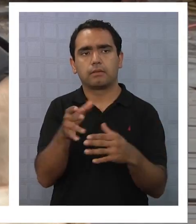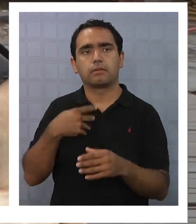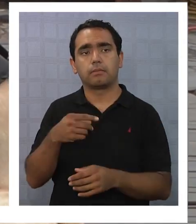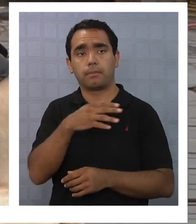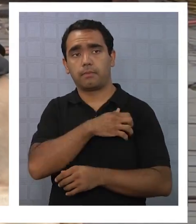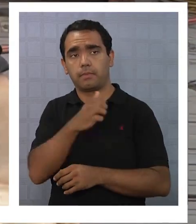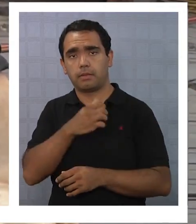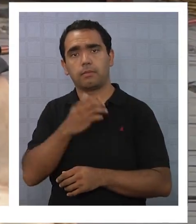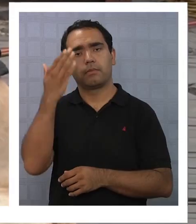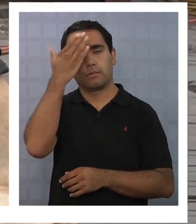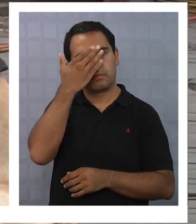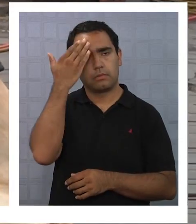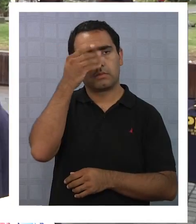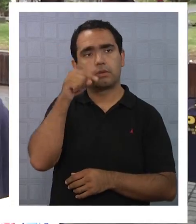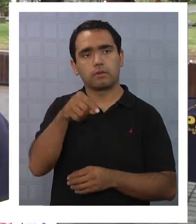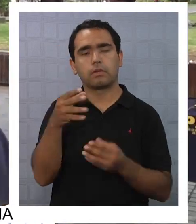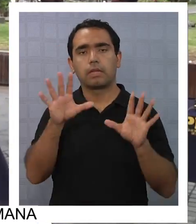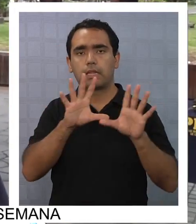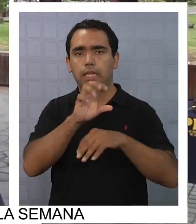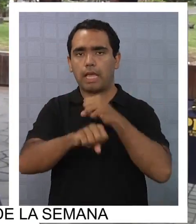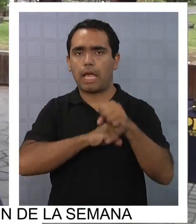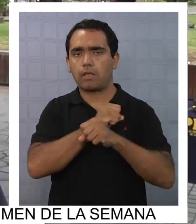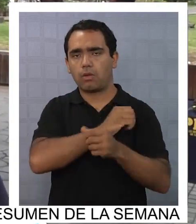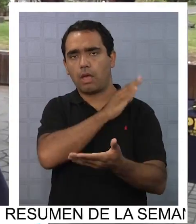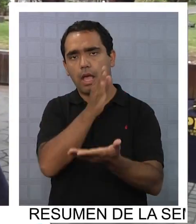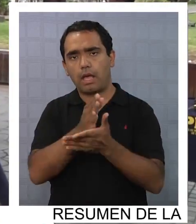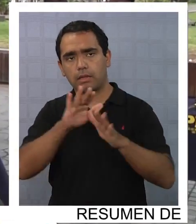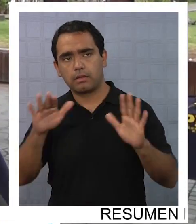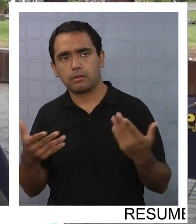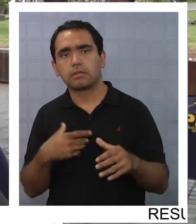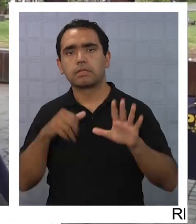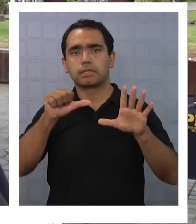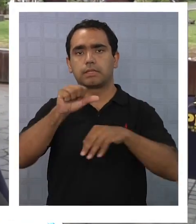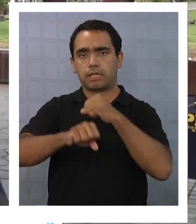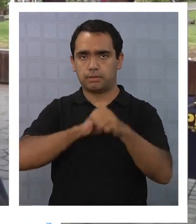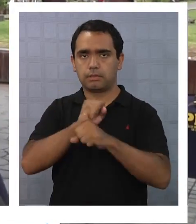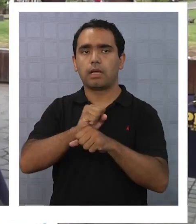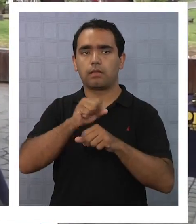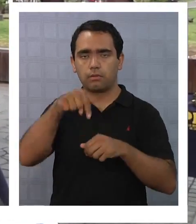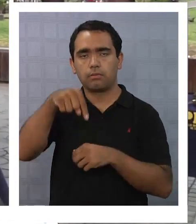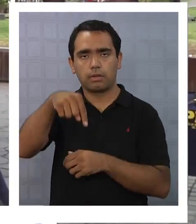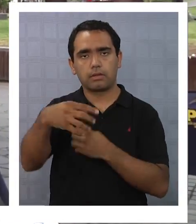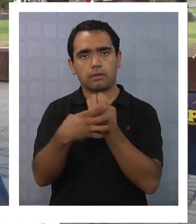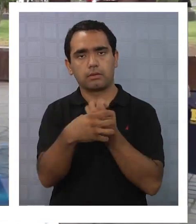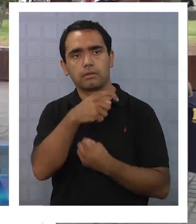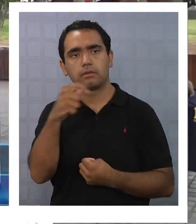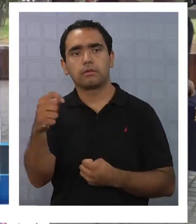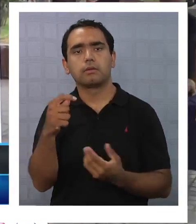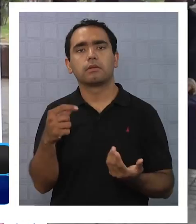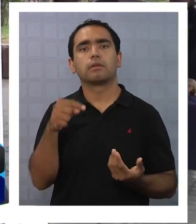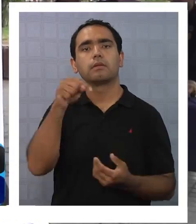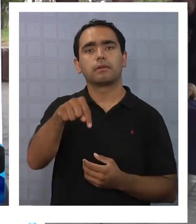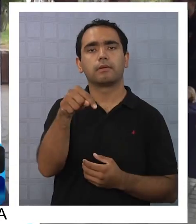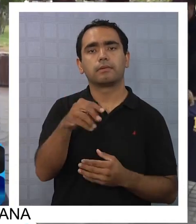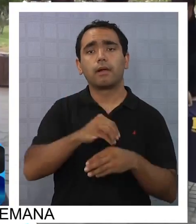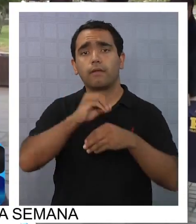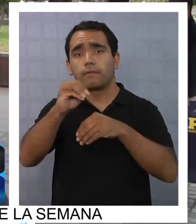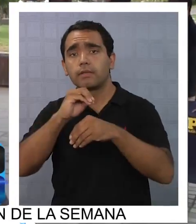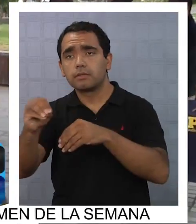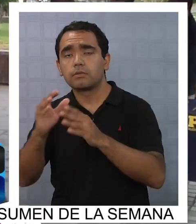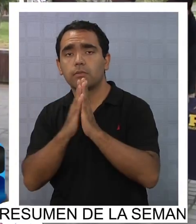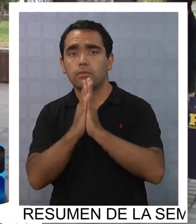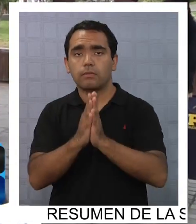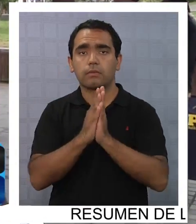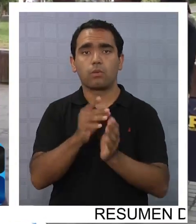de Investigaciones la verdad que está preocupada de este tema. Hace ya 10 años la fecha, aquí en la región llevamos 6 años. Y bien, el llamado siempre obviamente a la